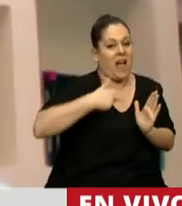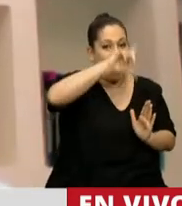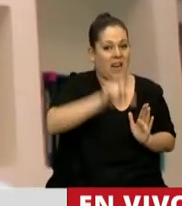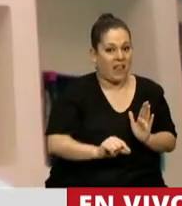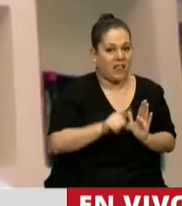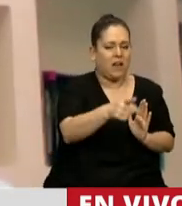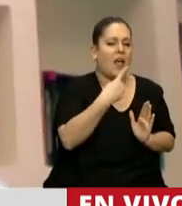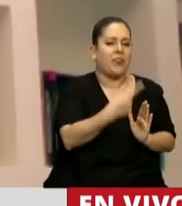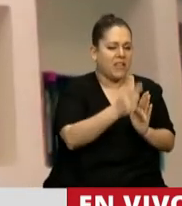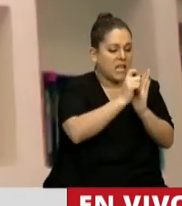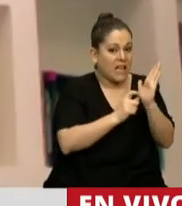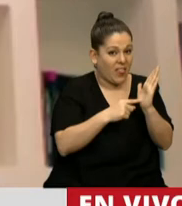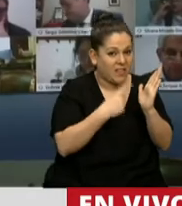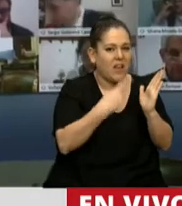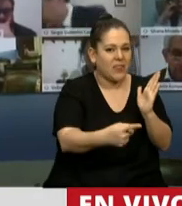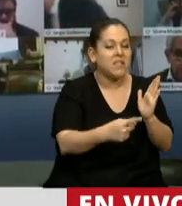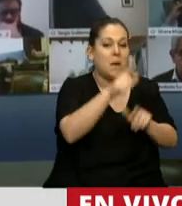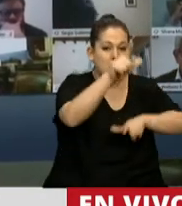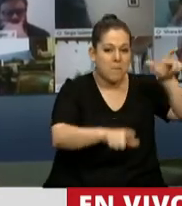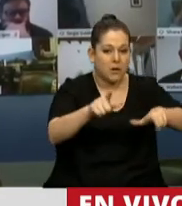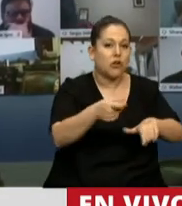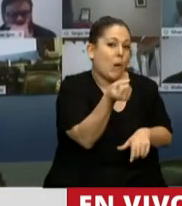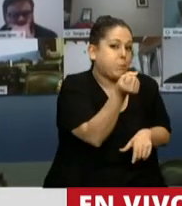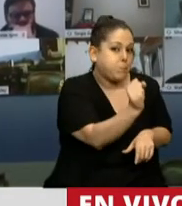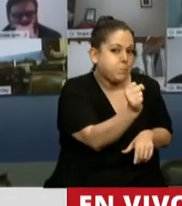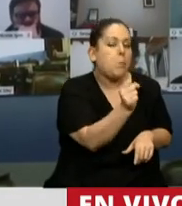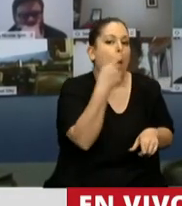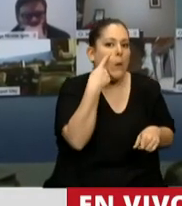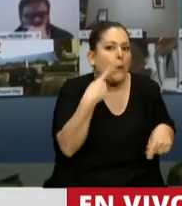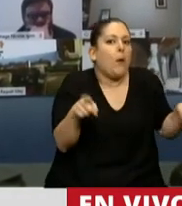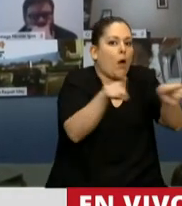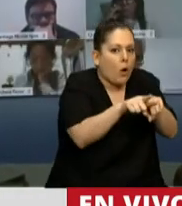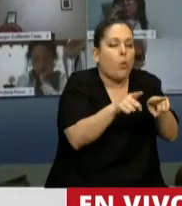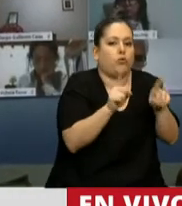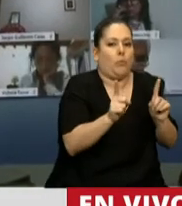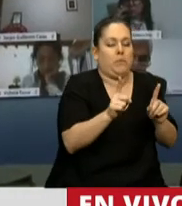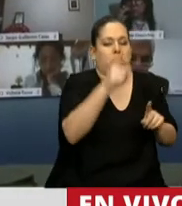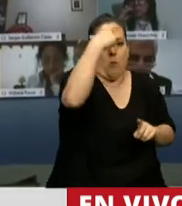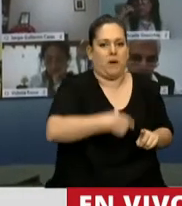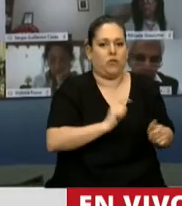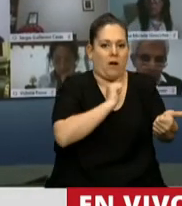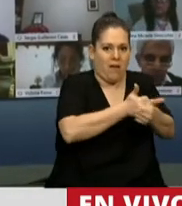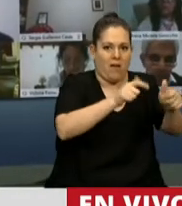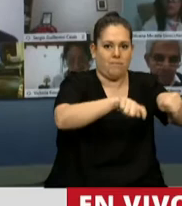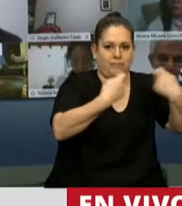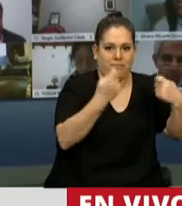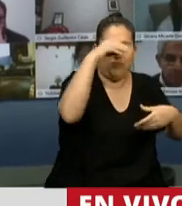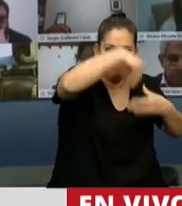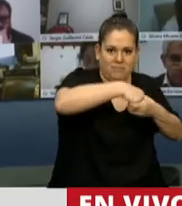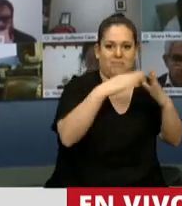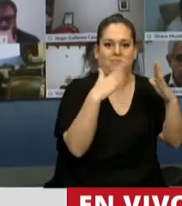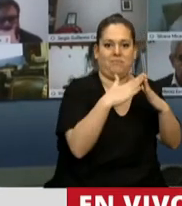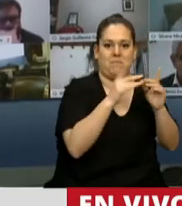indican que la mitad de las víctimas viven con sus agresores y es el hogar el lugar donde ocurren estos